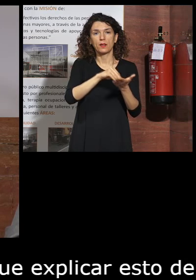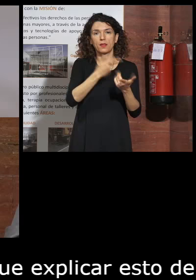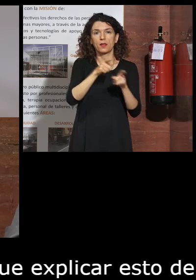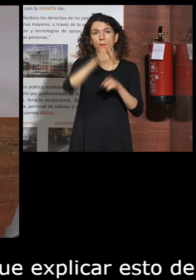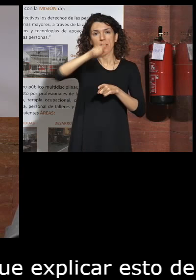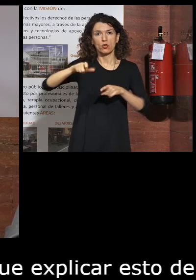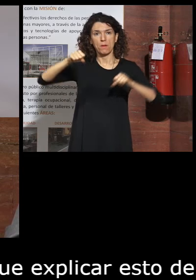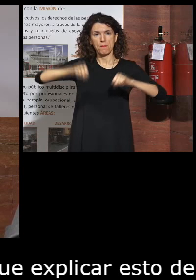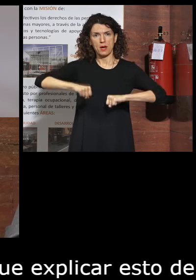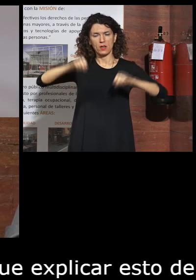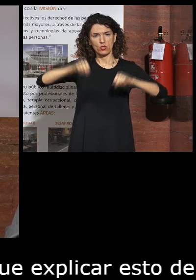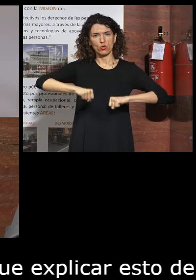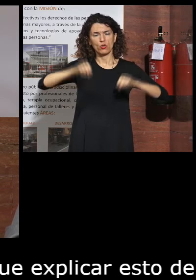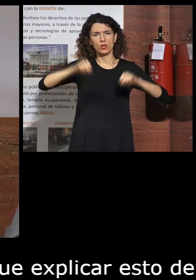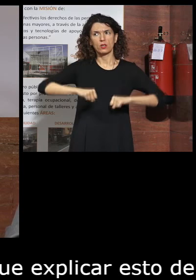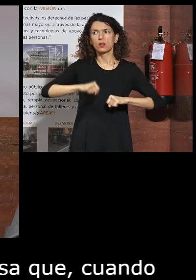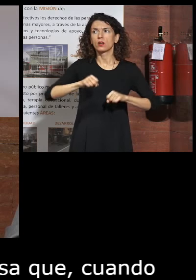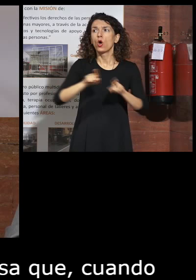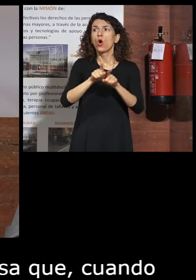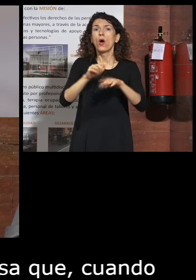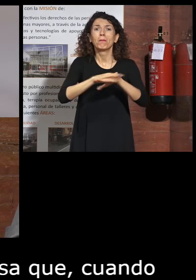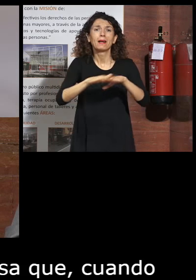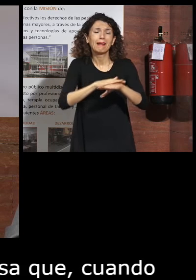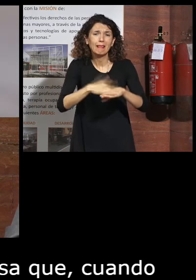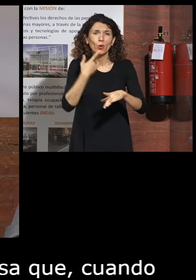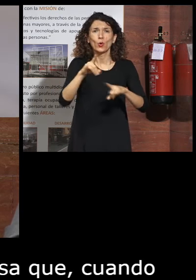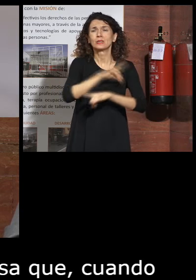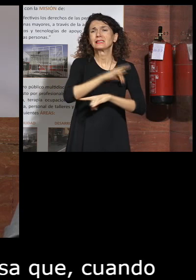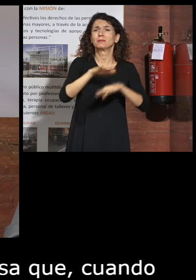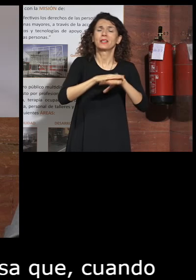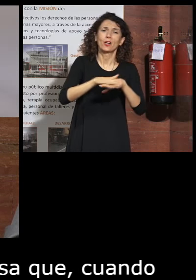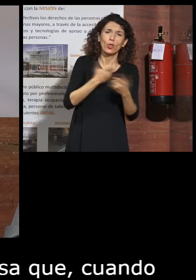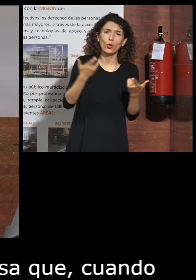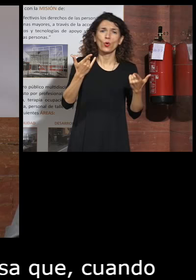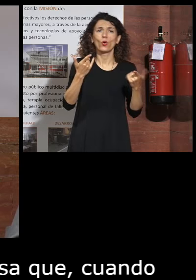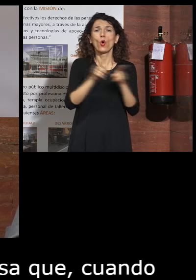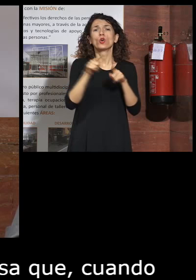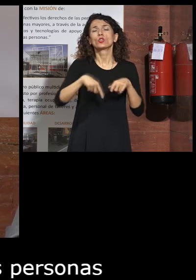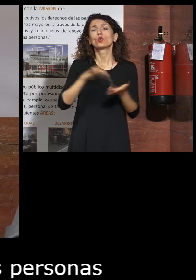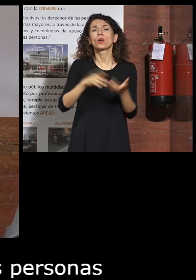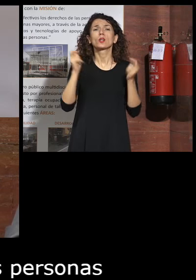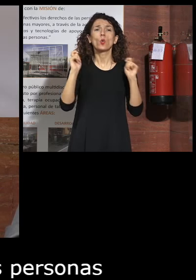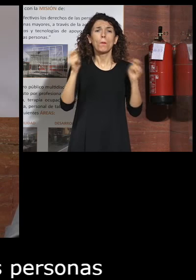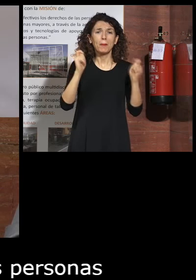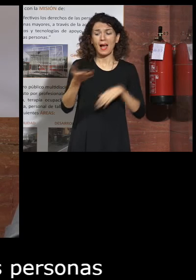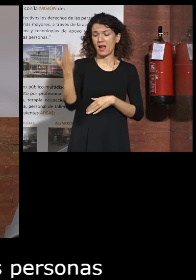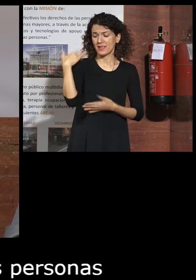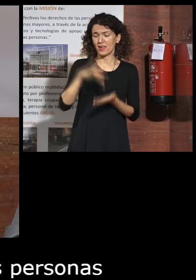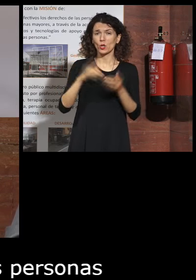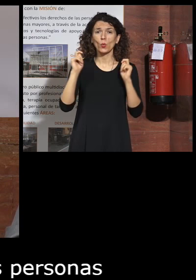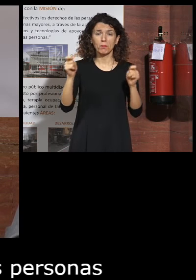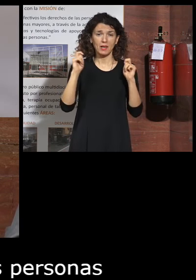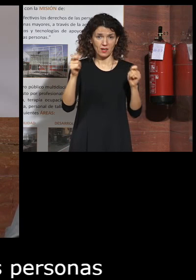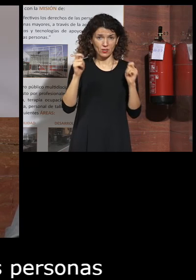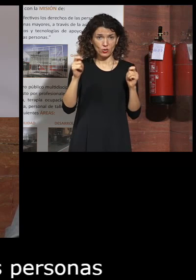mayores ay no mira hija perdona es que fíjate que soy mi cumpleaños o ayer fue mi cumpleaños